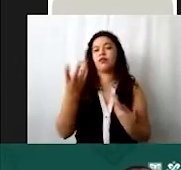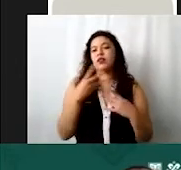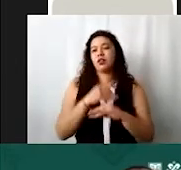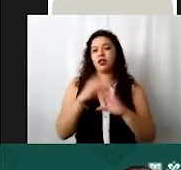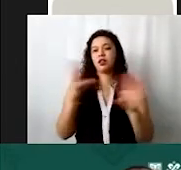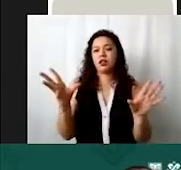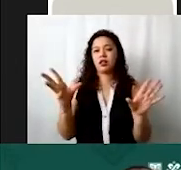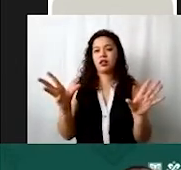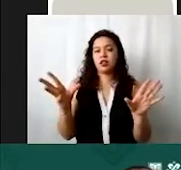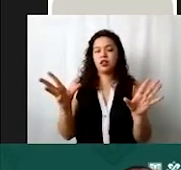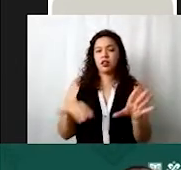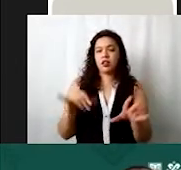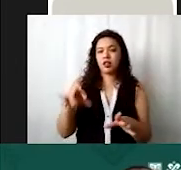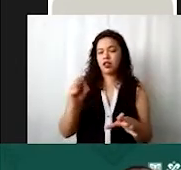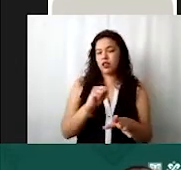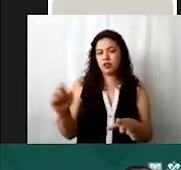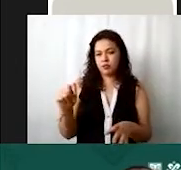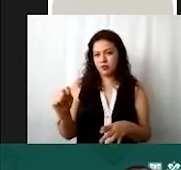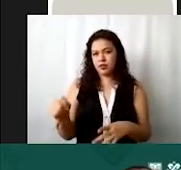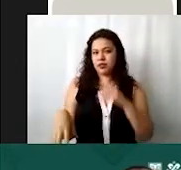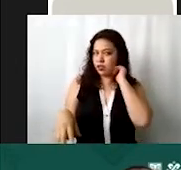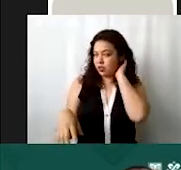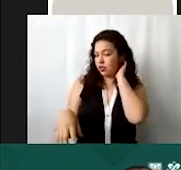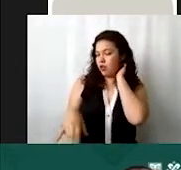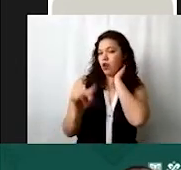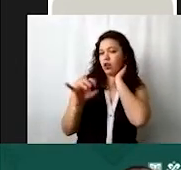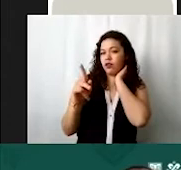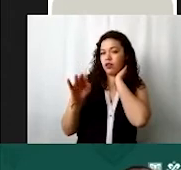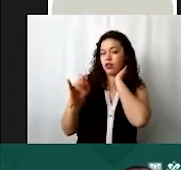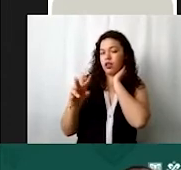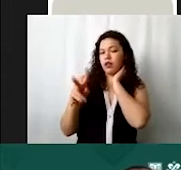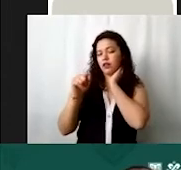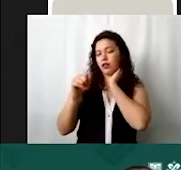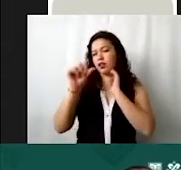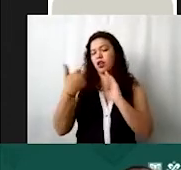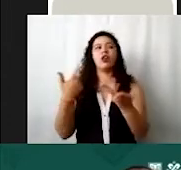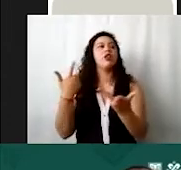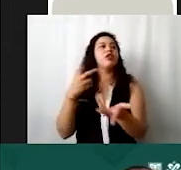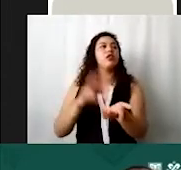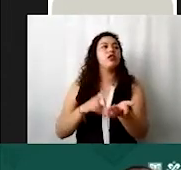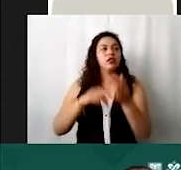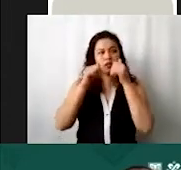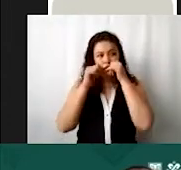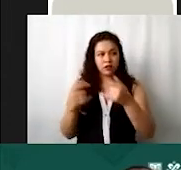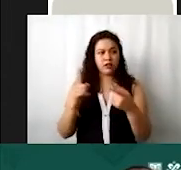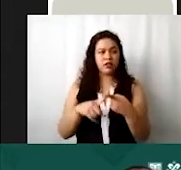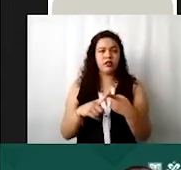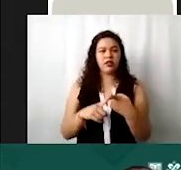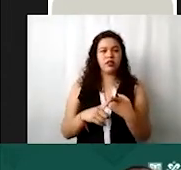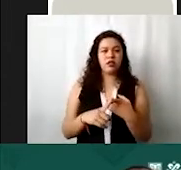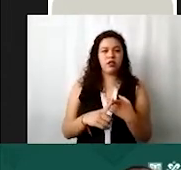abierta la cuenta de IMSS ni de Infonavit entonces va sumada a los otros costos asistenciales como comentamos hace rato